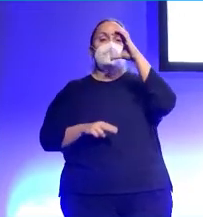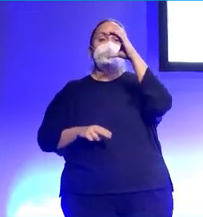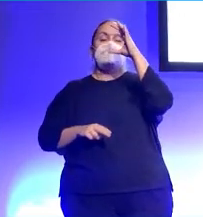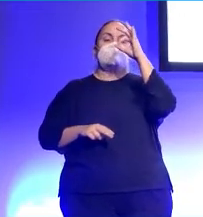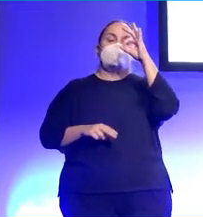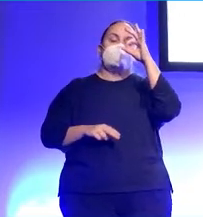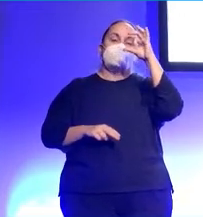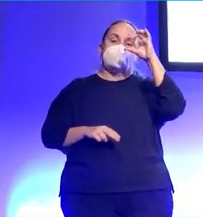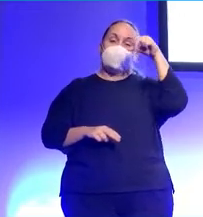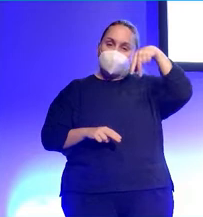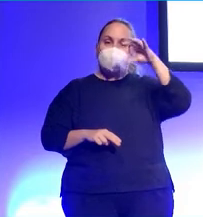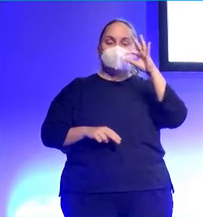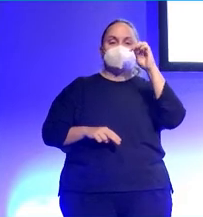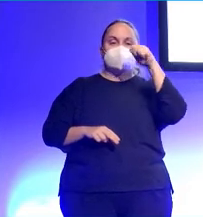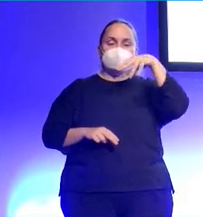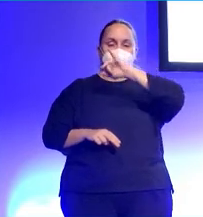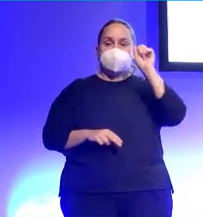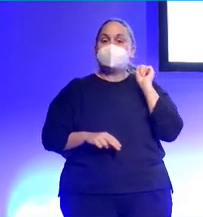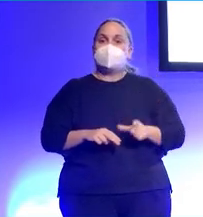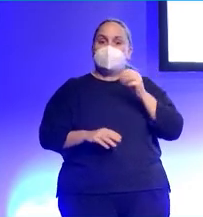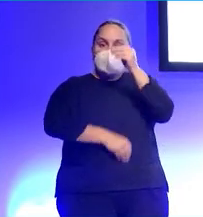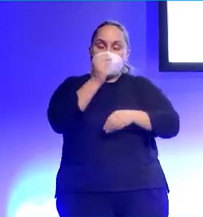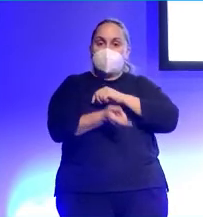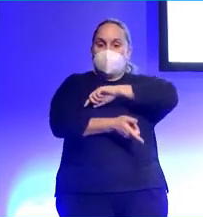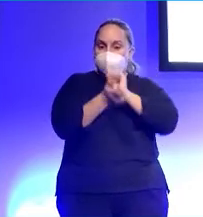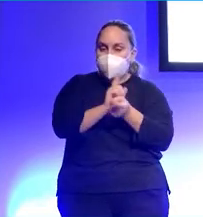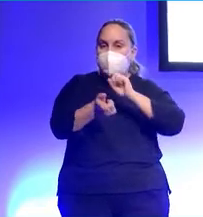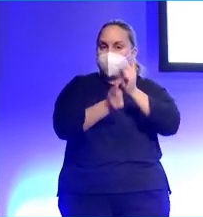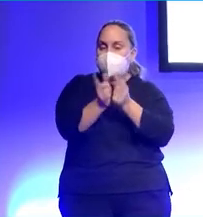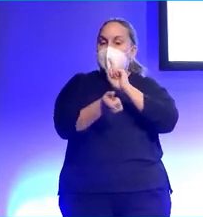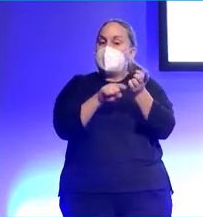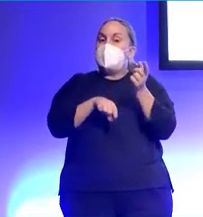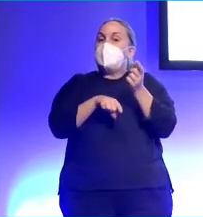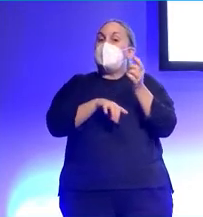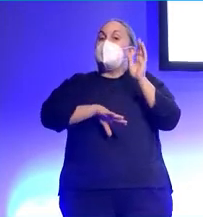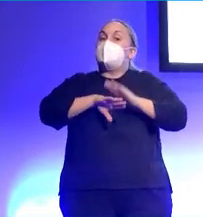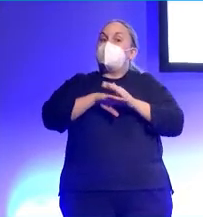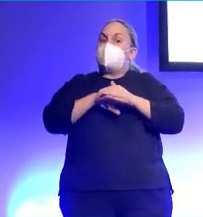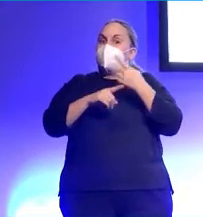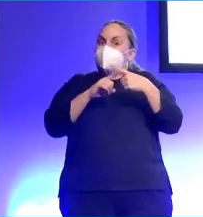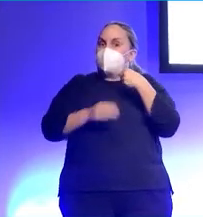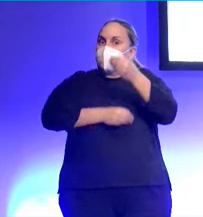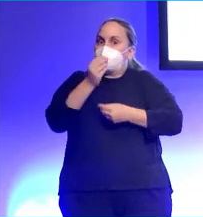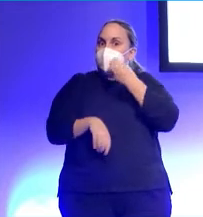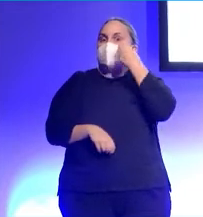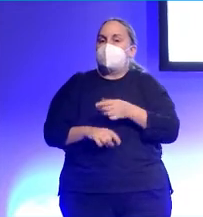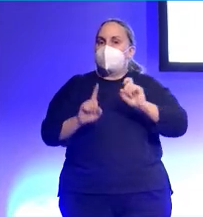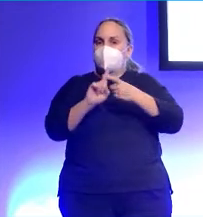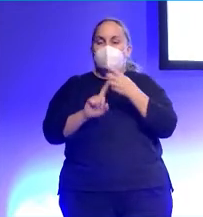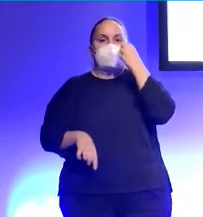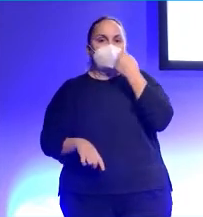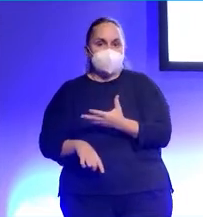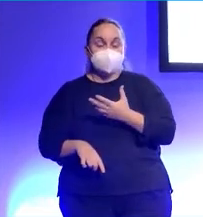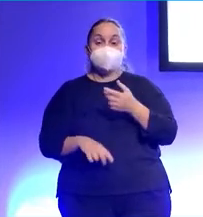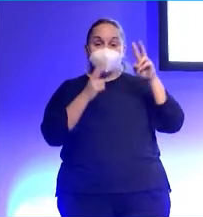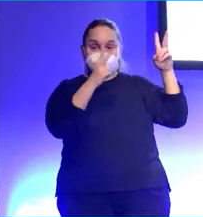al revés de cómo lo suele hacer para ver si así le empieza a ir bien en la vida y le dejan de salir mal las cosas. En ese episodio, George